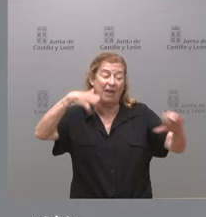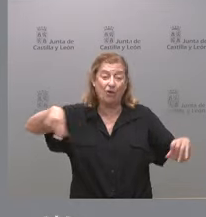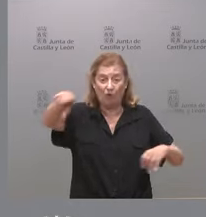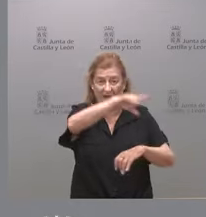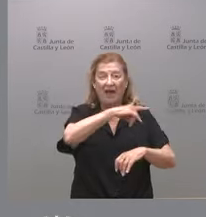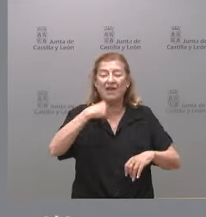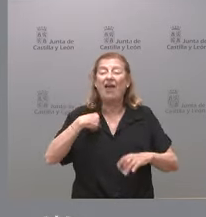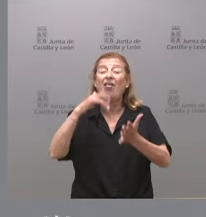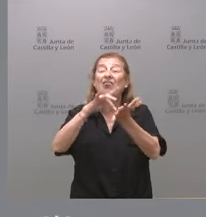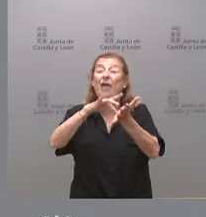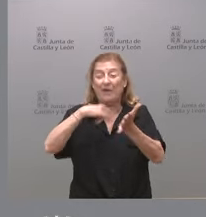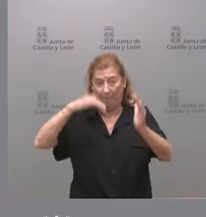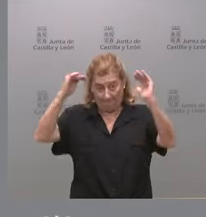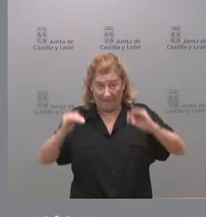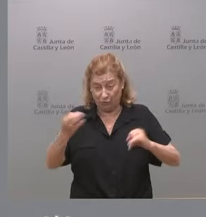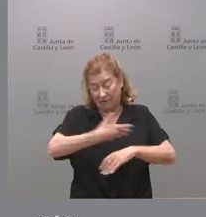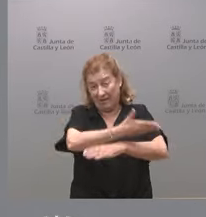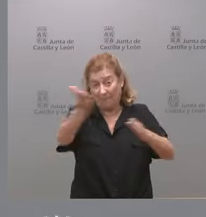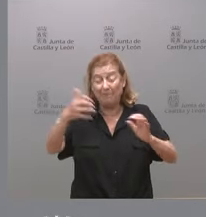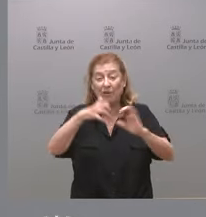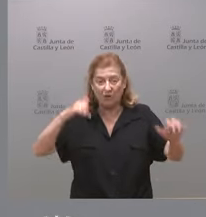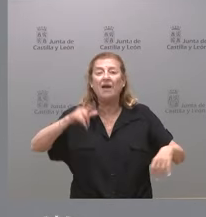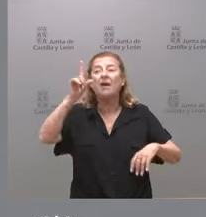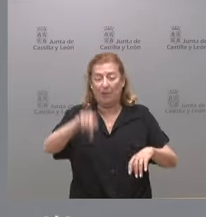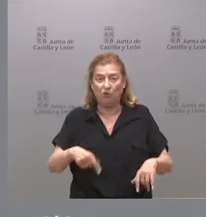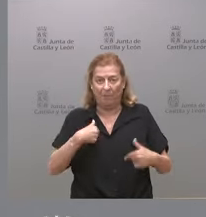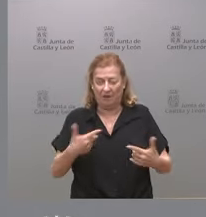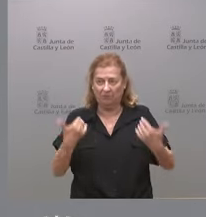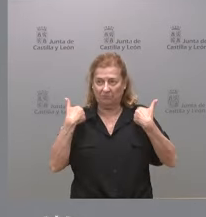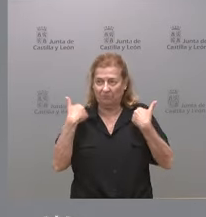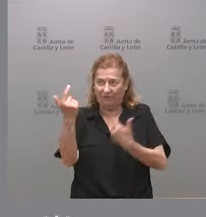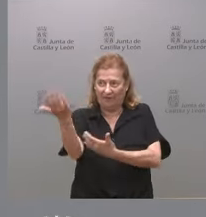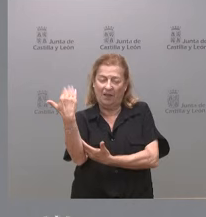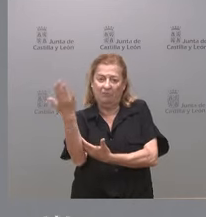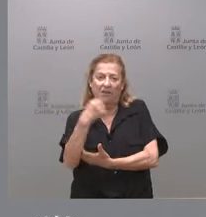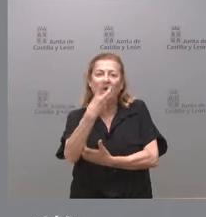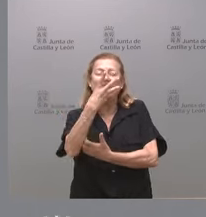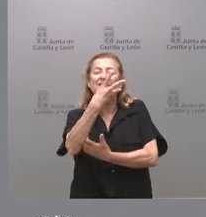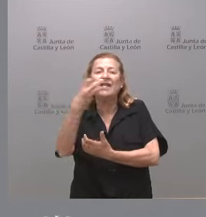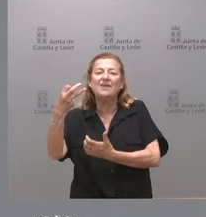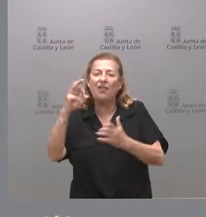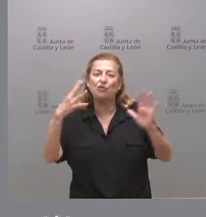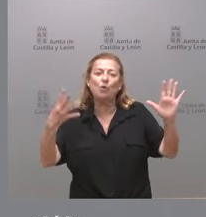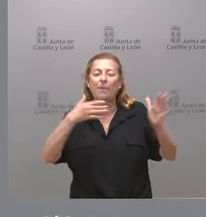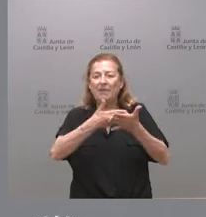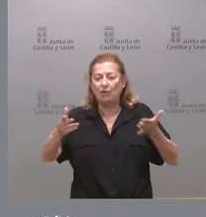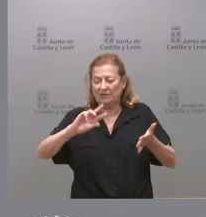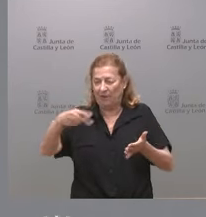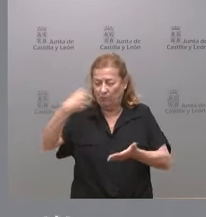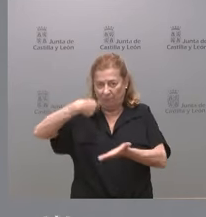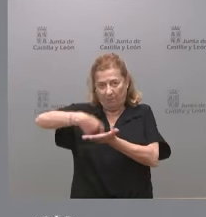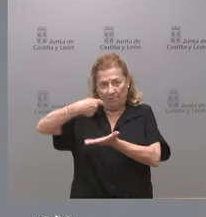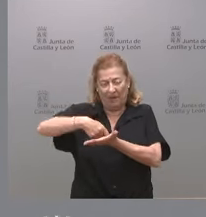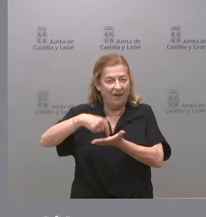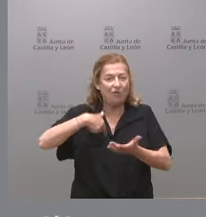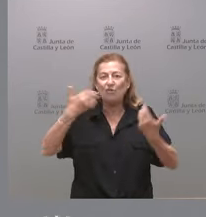menor nivel de endeudamiento pero hemos venido también soportando esta falta de 309 millones de euros que se nos tenían que haber pagado yo ya